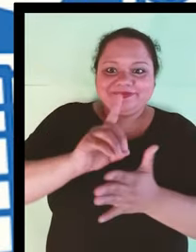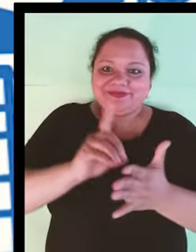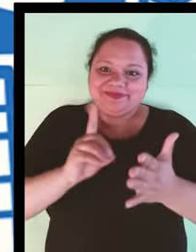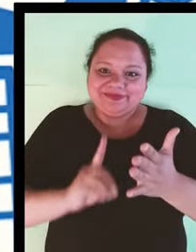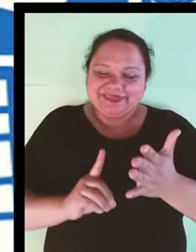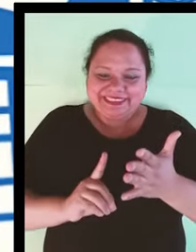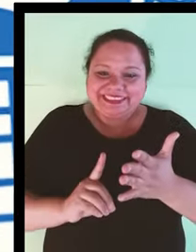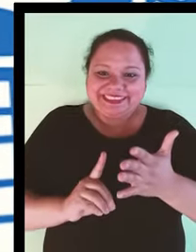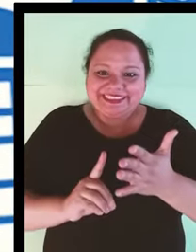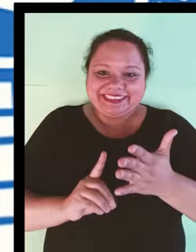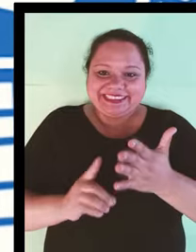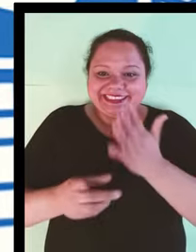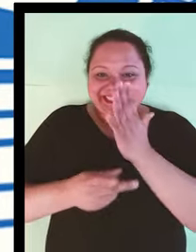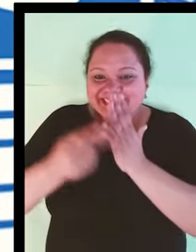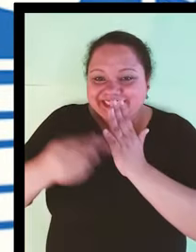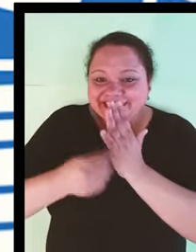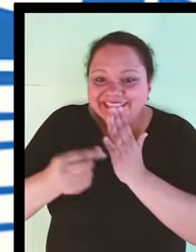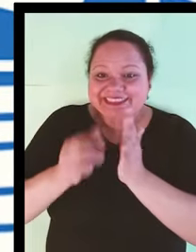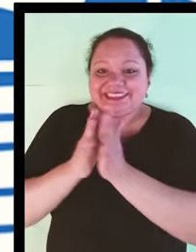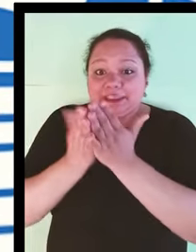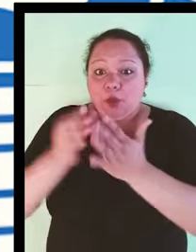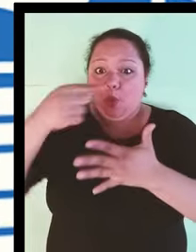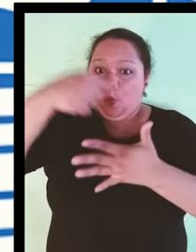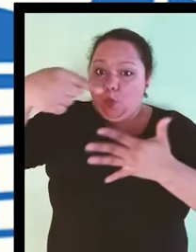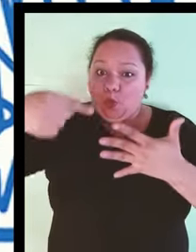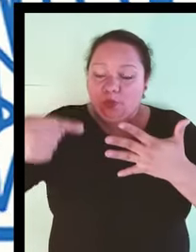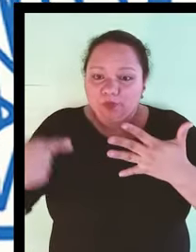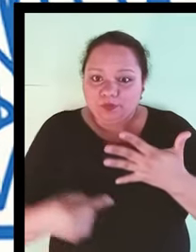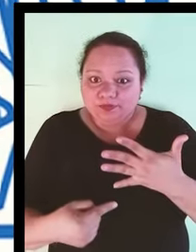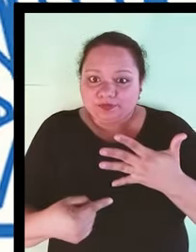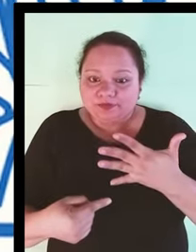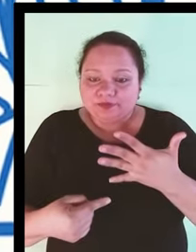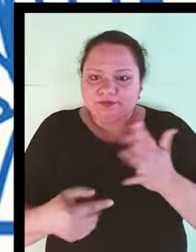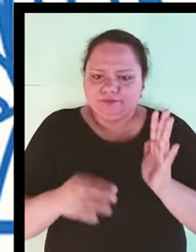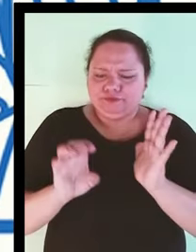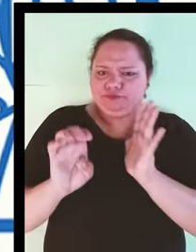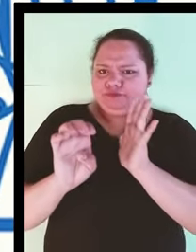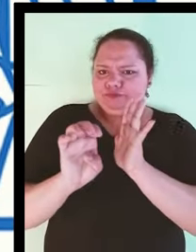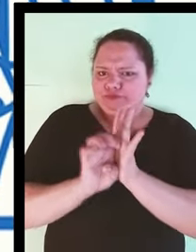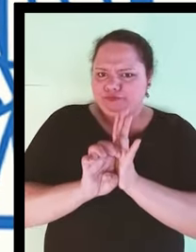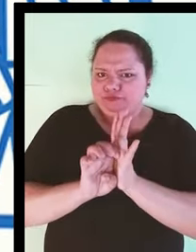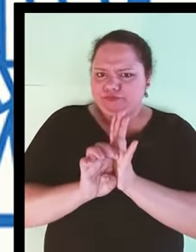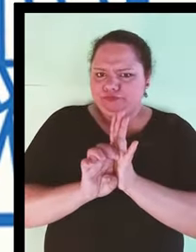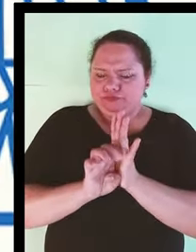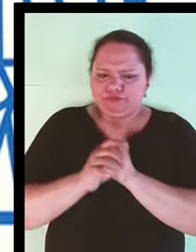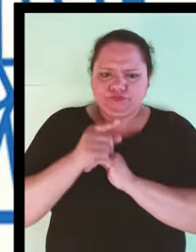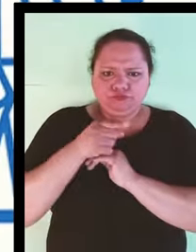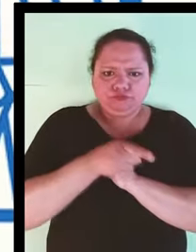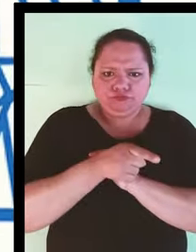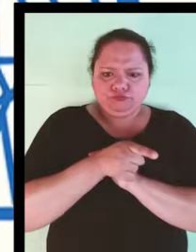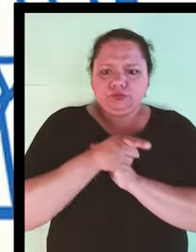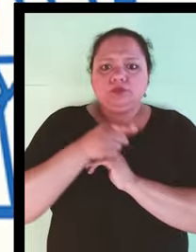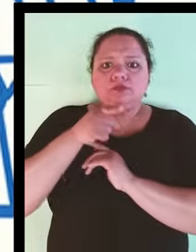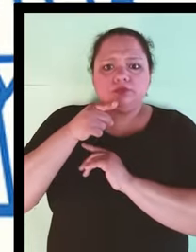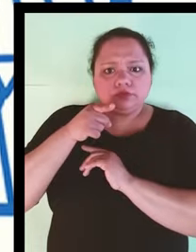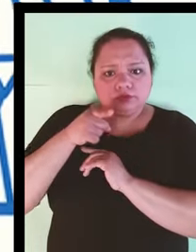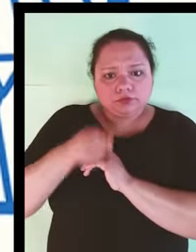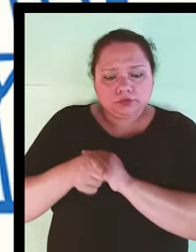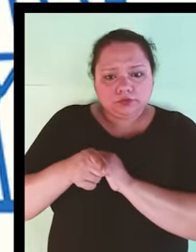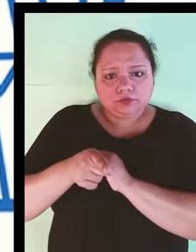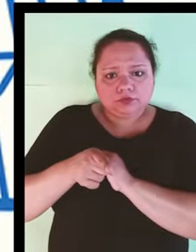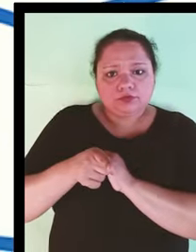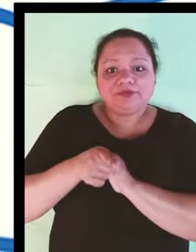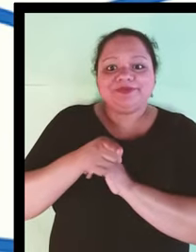editorial. Entre sus referencias se encuentran desde Moebius hasta Borges, Maus de Ar